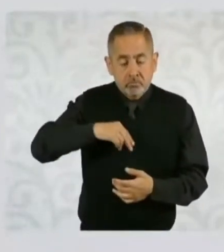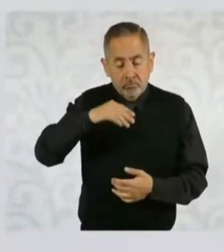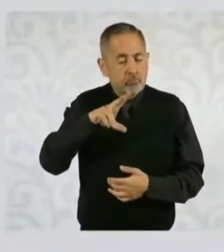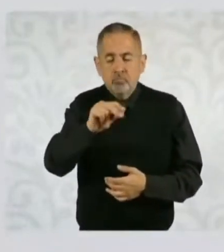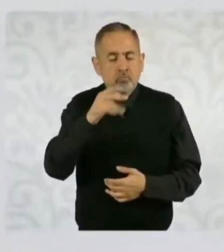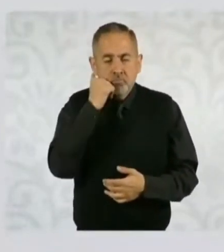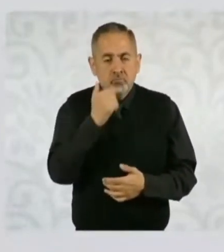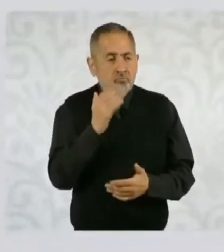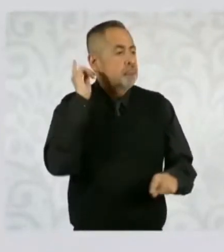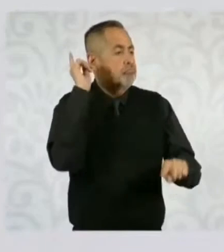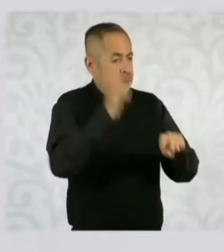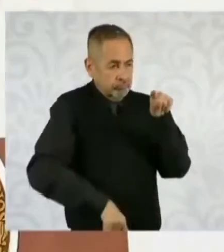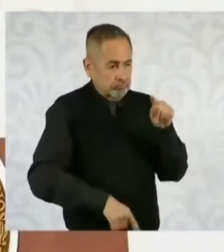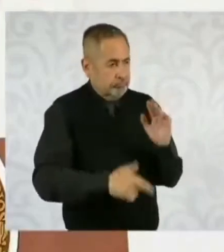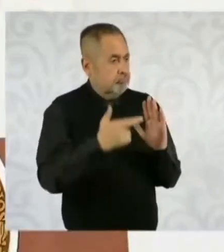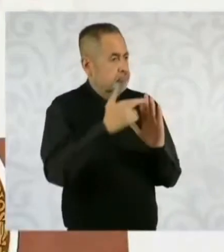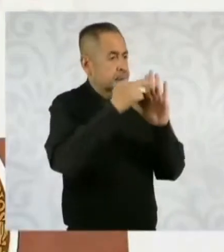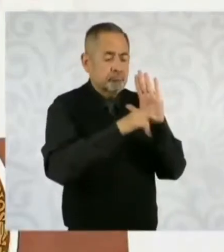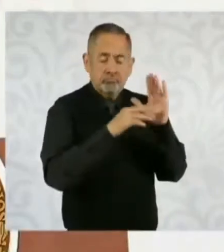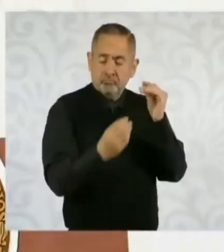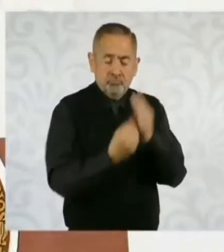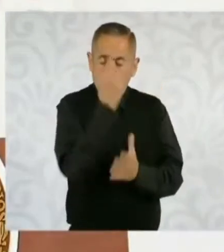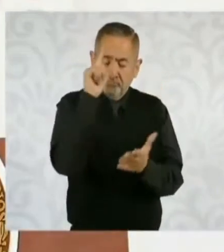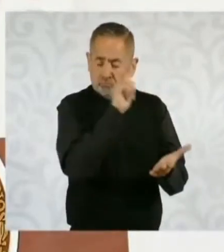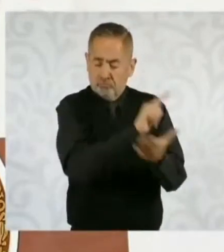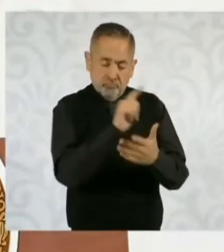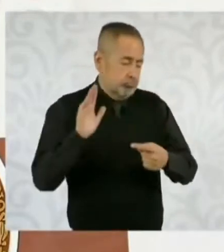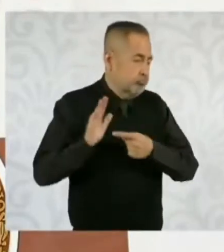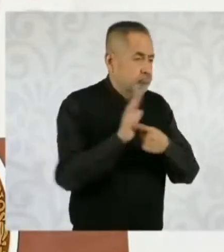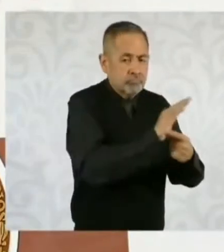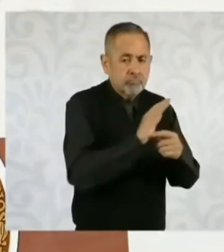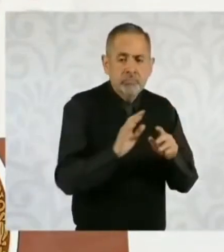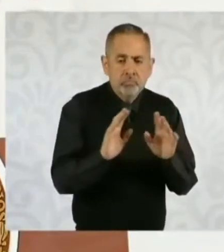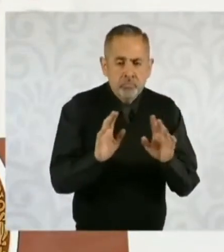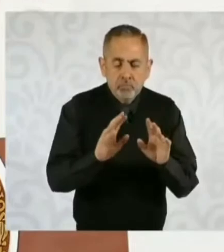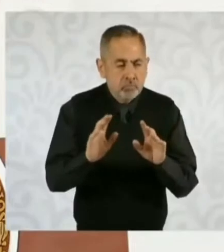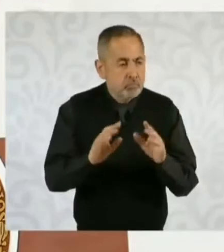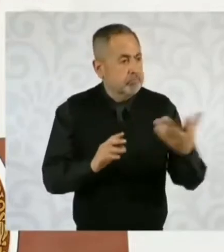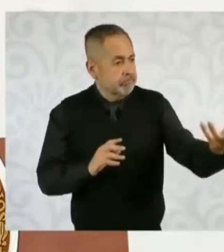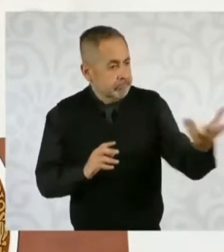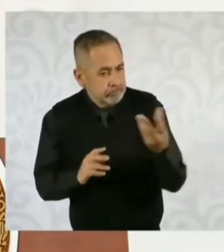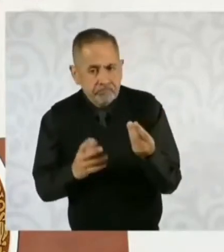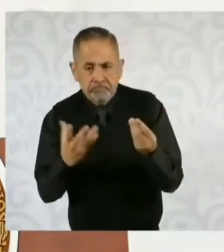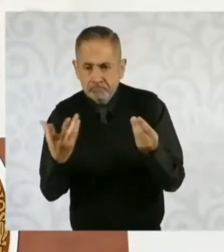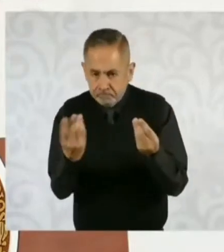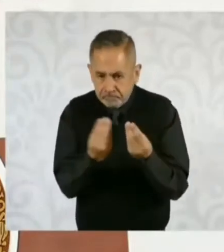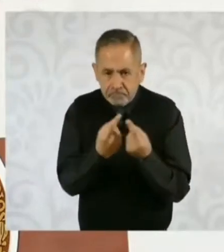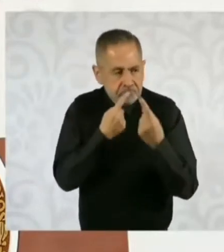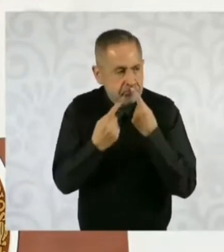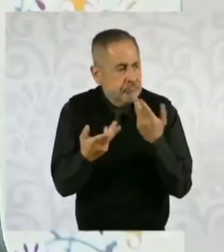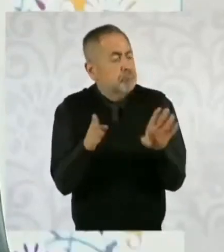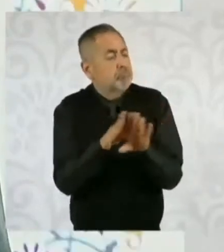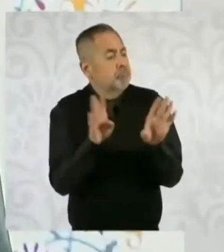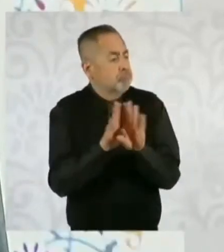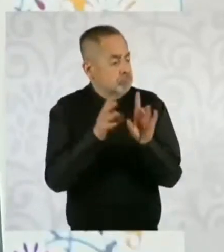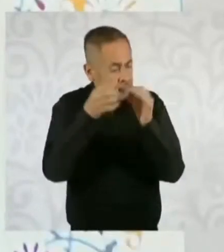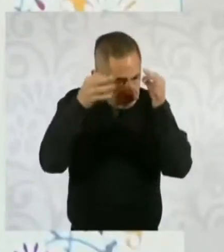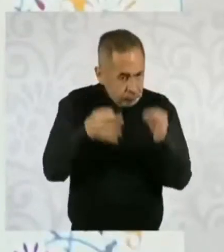normatividad, sino trabajar conjuntamente para que se puedan encontrar soluciones y no haya